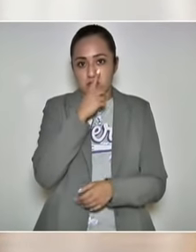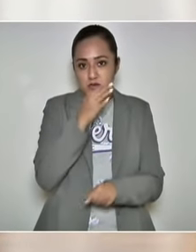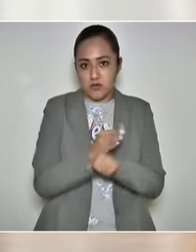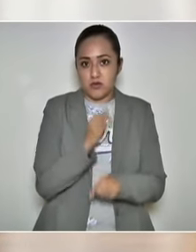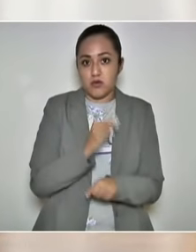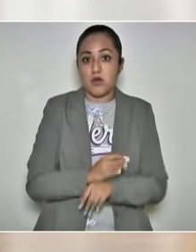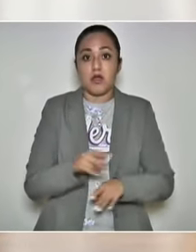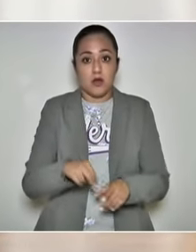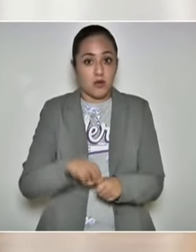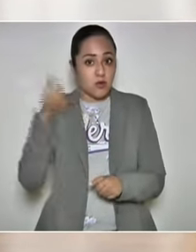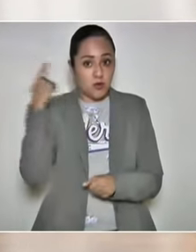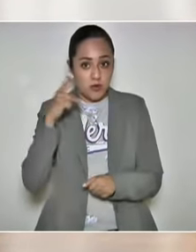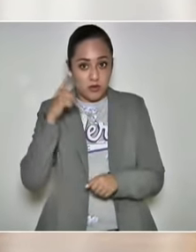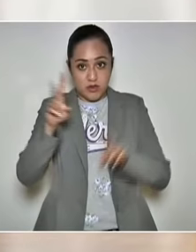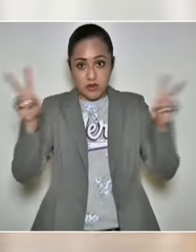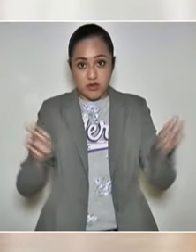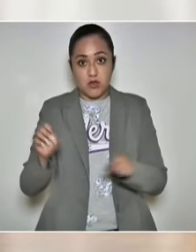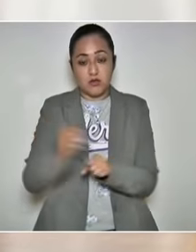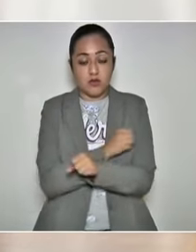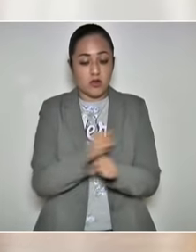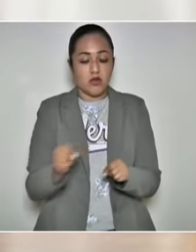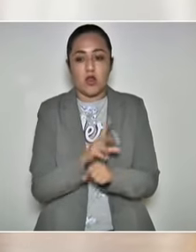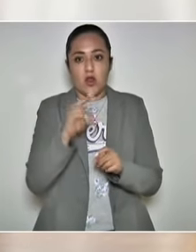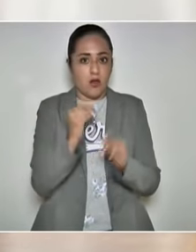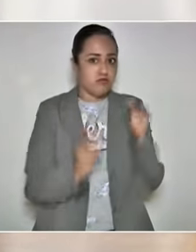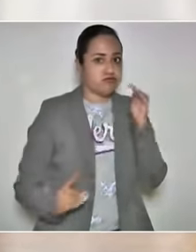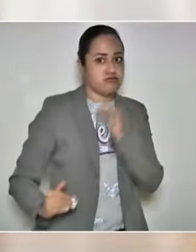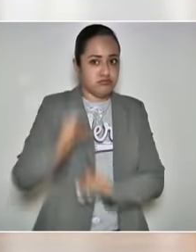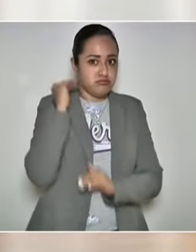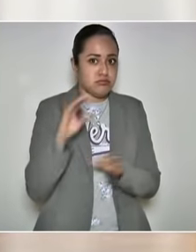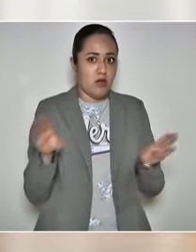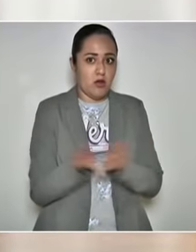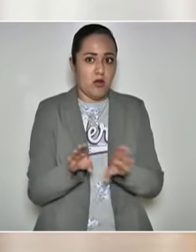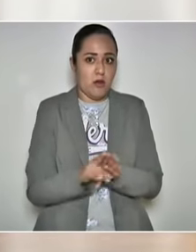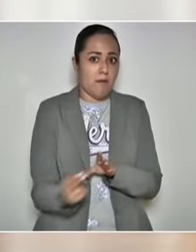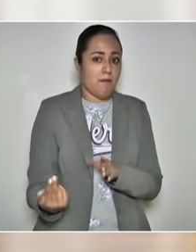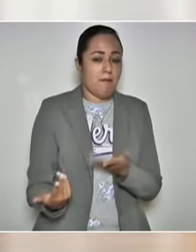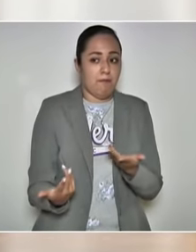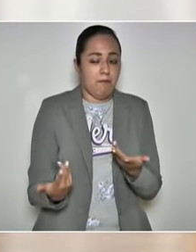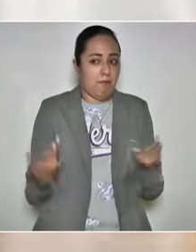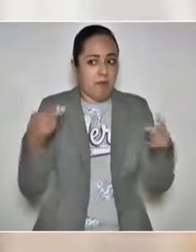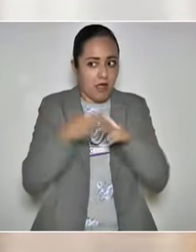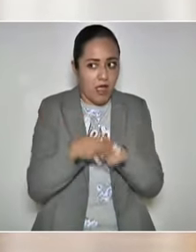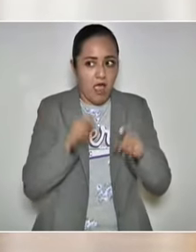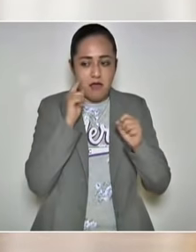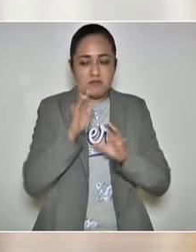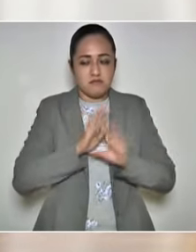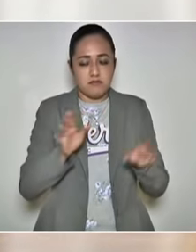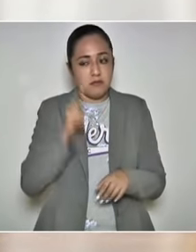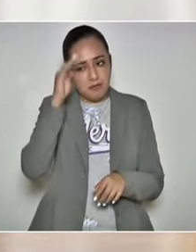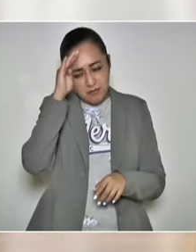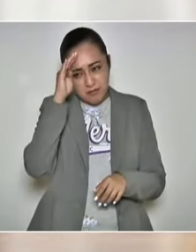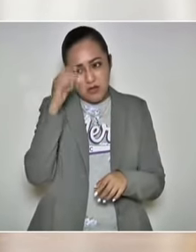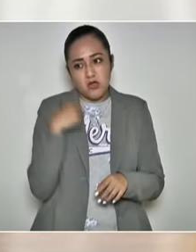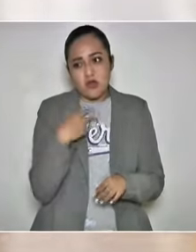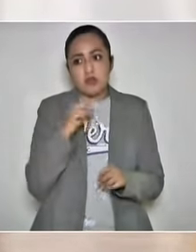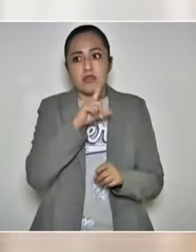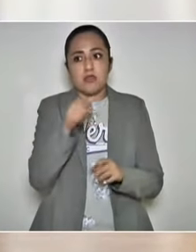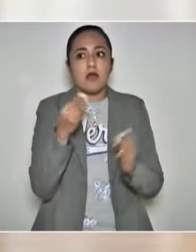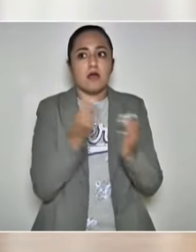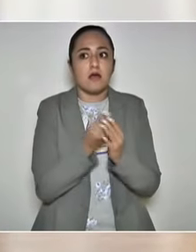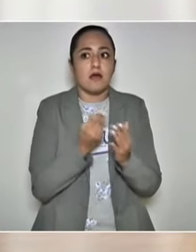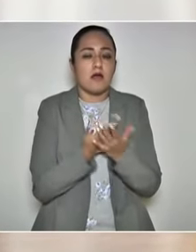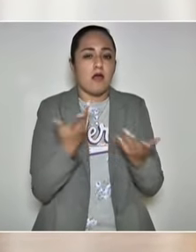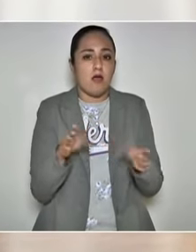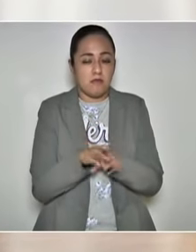que en Puebla los temas de violencia no llegaron hasta hoy y espero que no lleguen asuntos